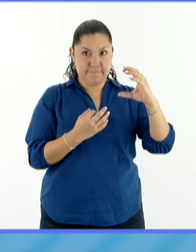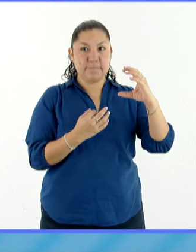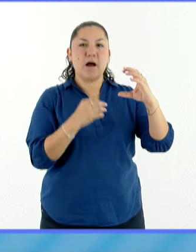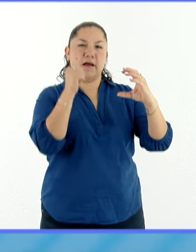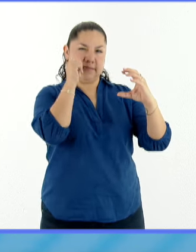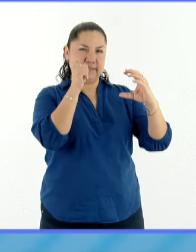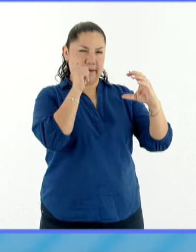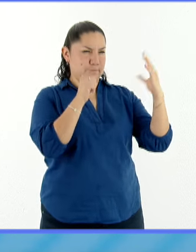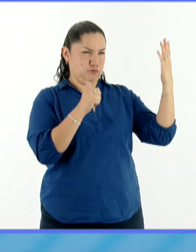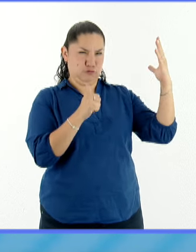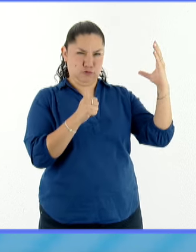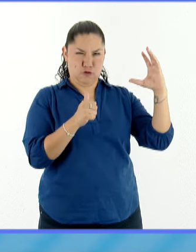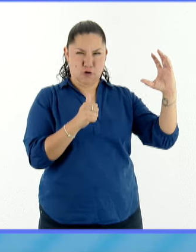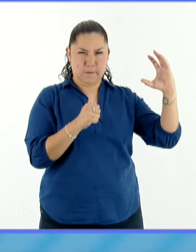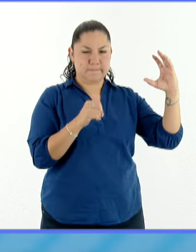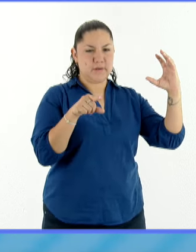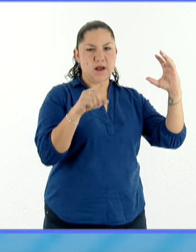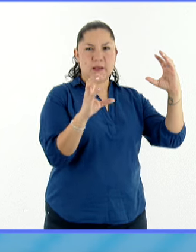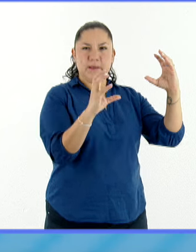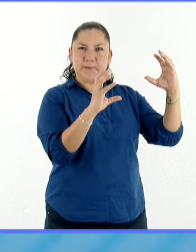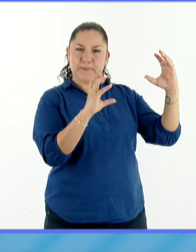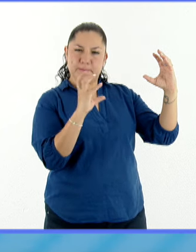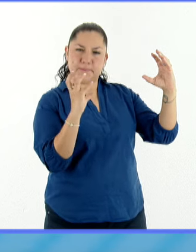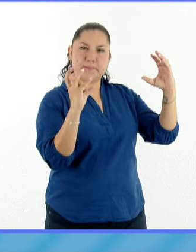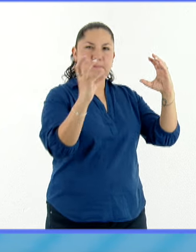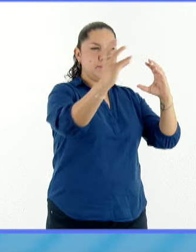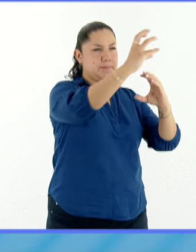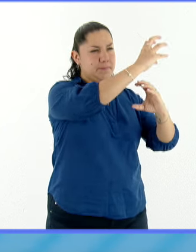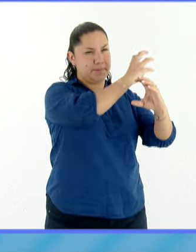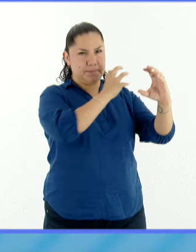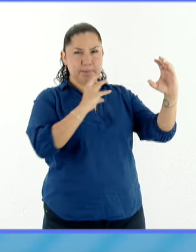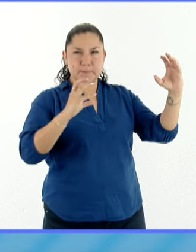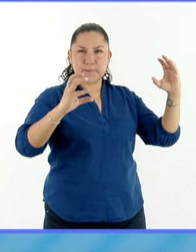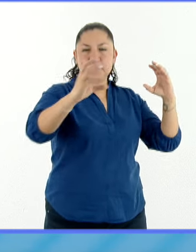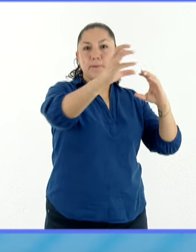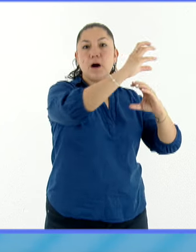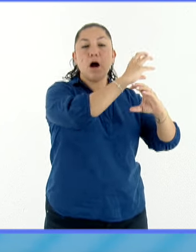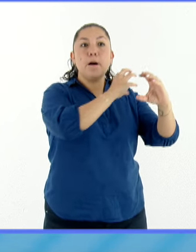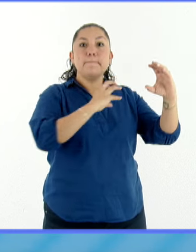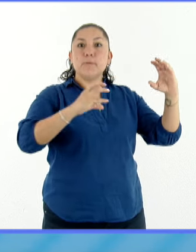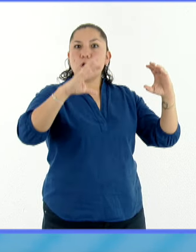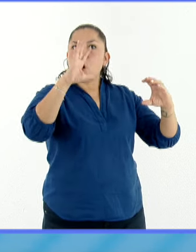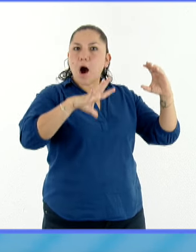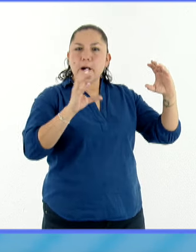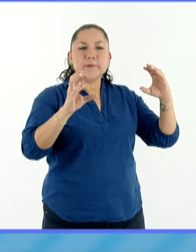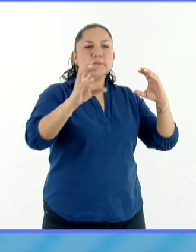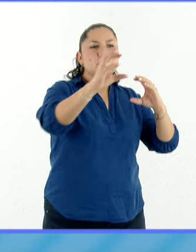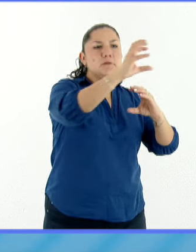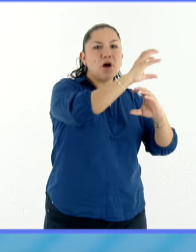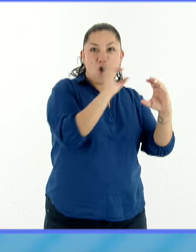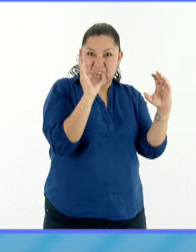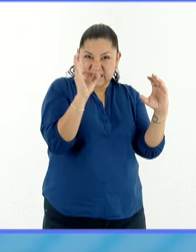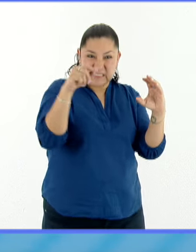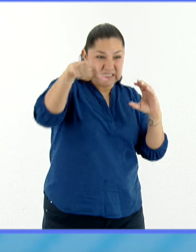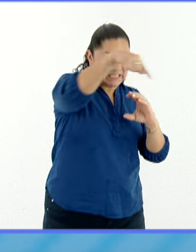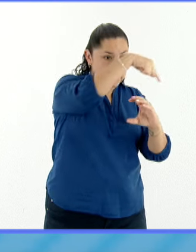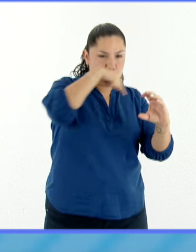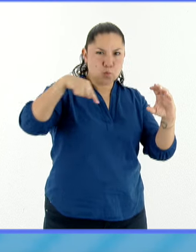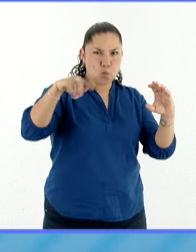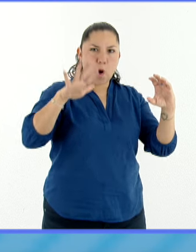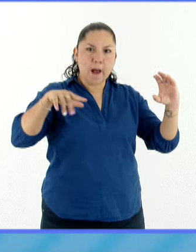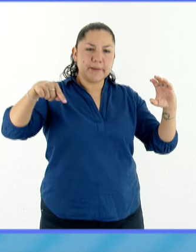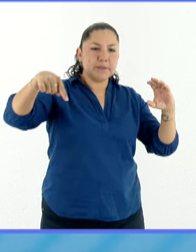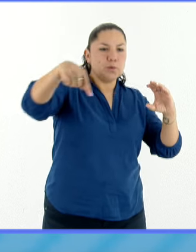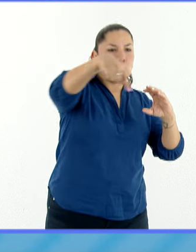pero su órbita no es perfectamente circular, entonces a veces está un poco más cerca y a veces está un poco más lejos del Sol, e igualmente la Luna gira alrededor de la Tierra,